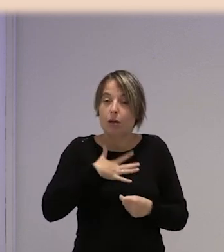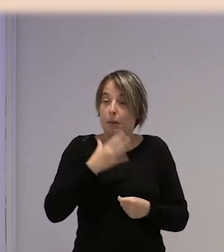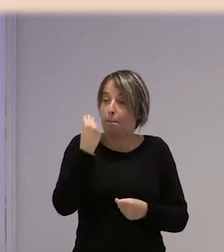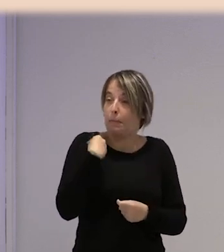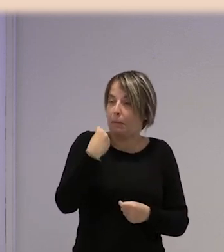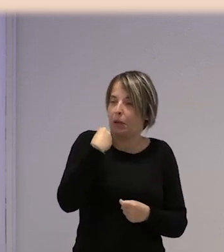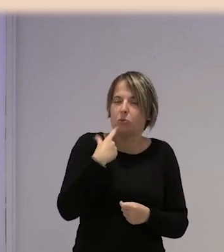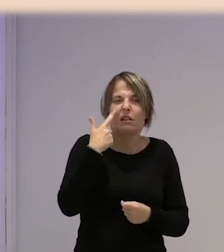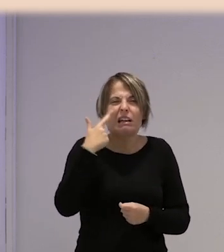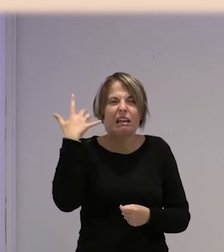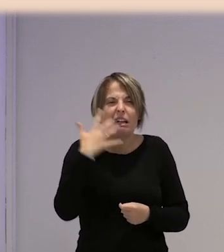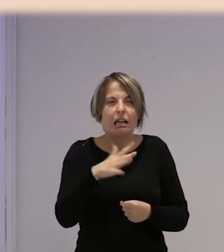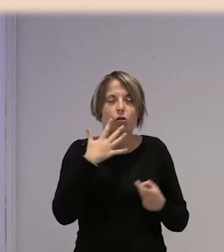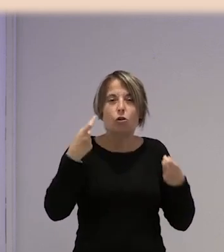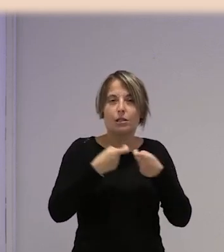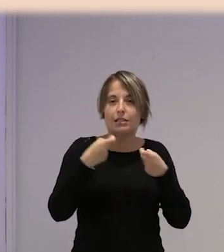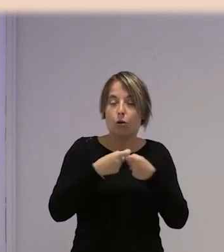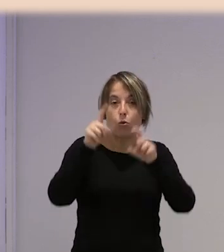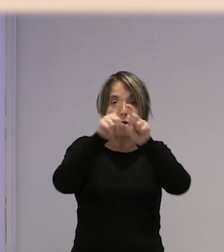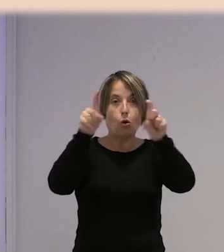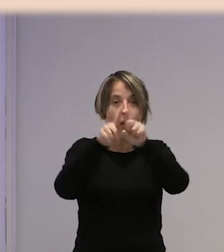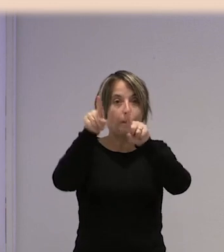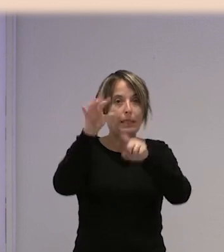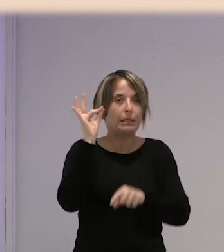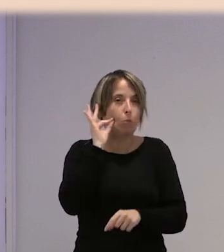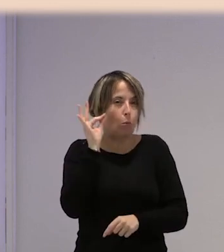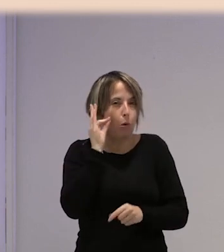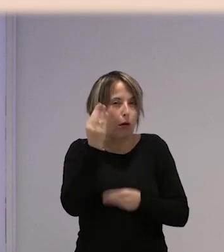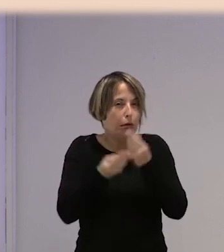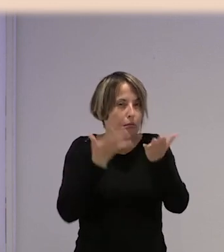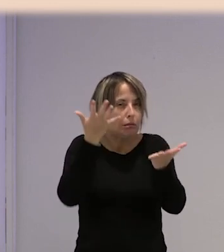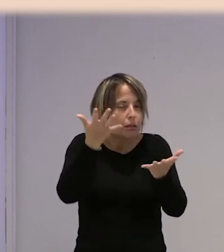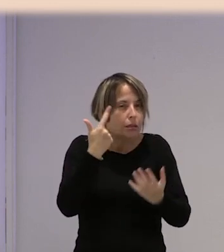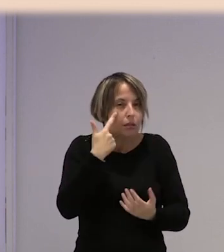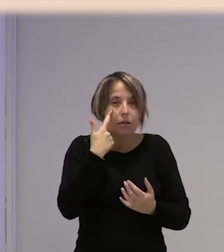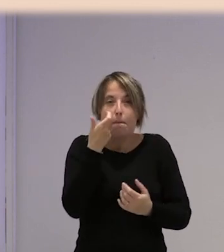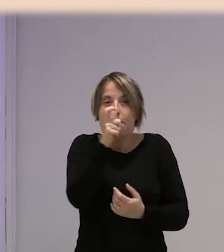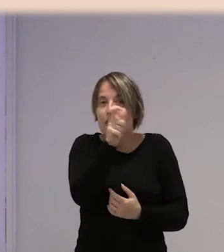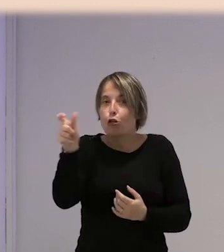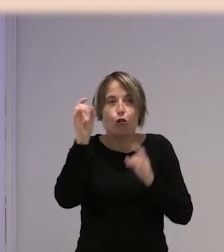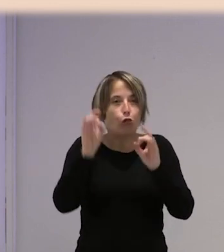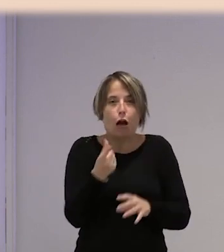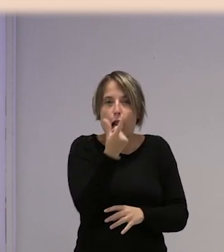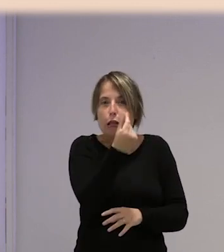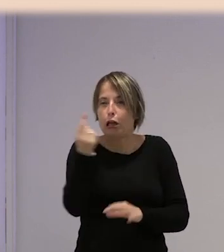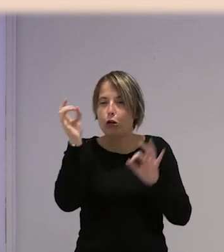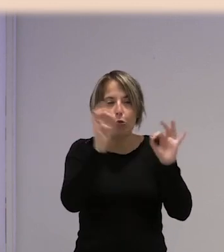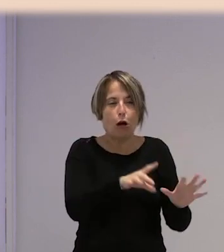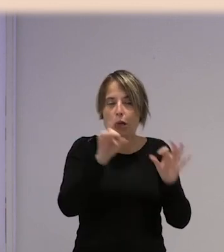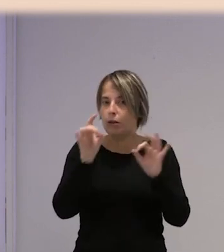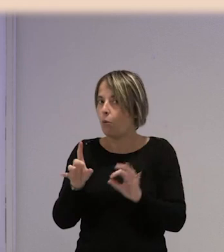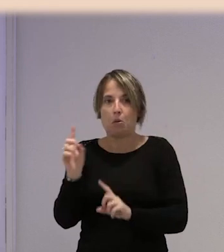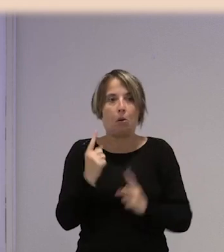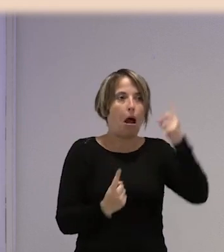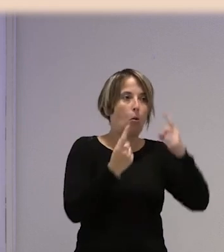preguntaba qué raro, ¿no? Si es un seguro que tiene hecho la empresa para estas mujeres, debe de ser el mismo precio para todas. Y,